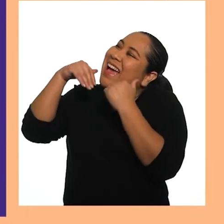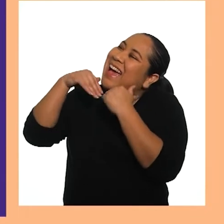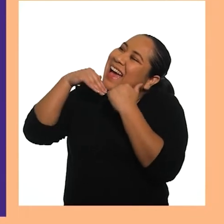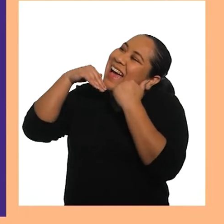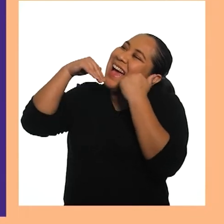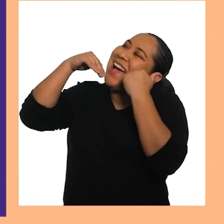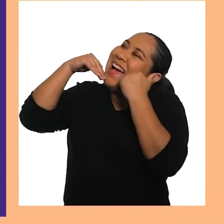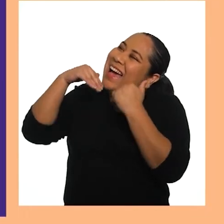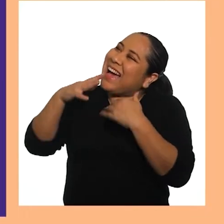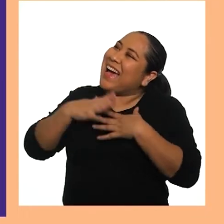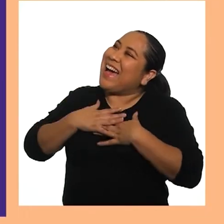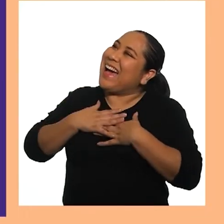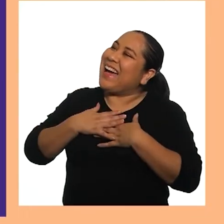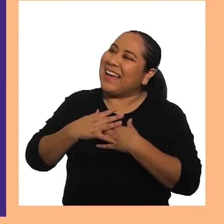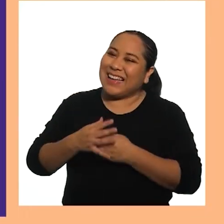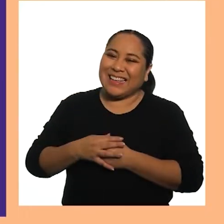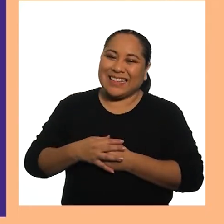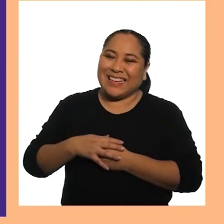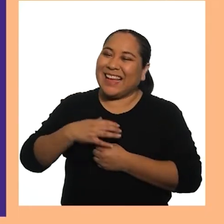ella